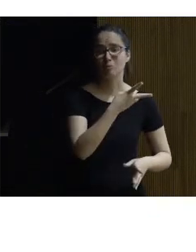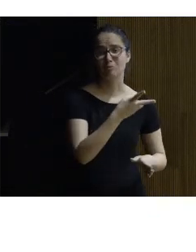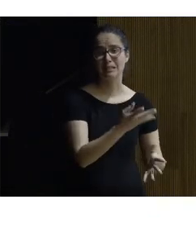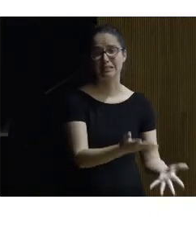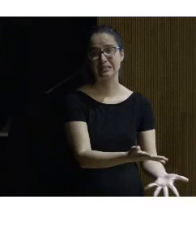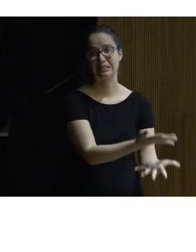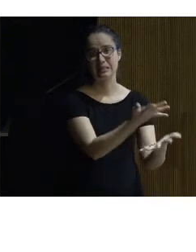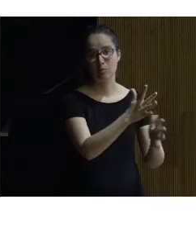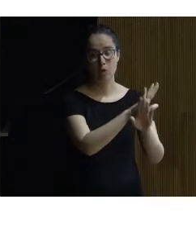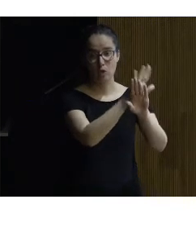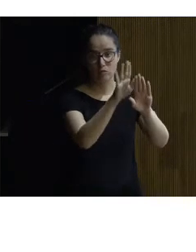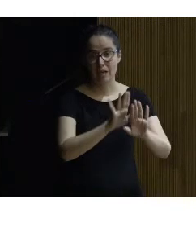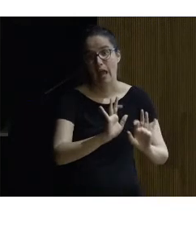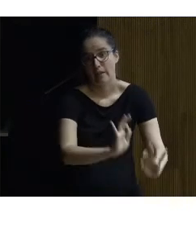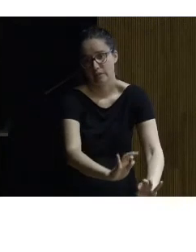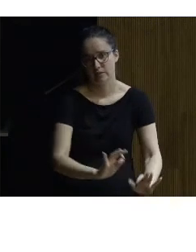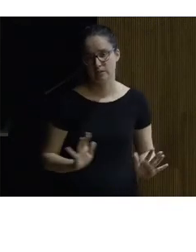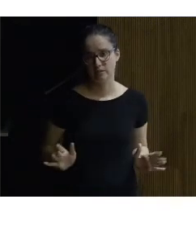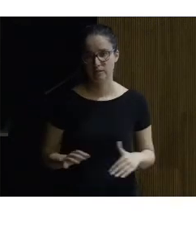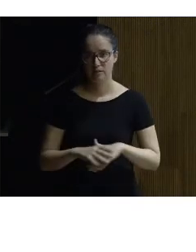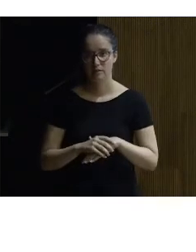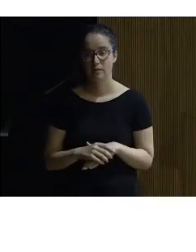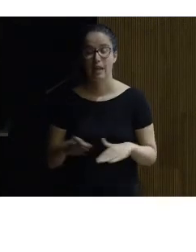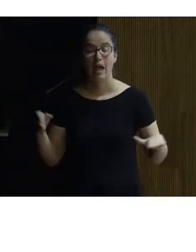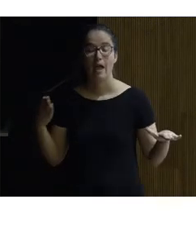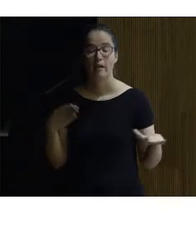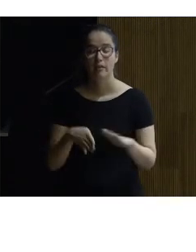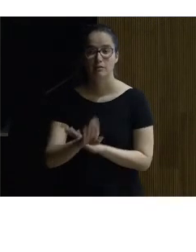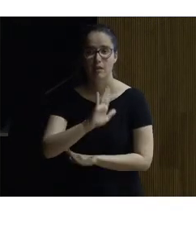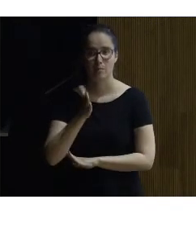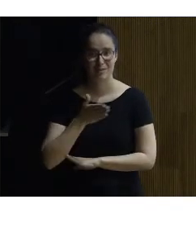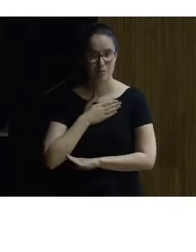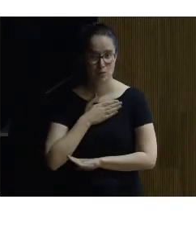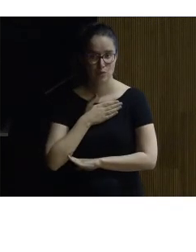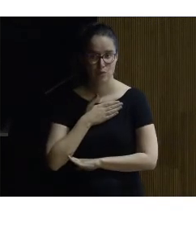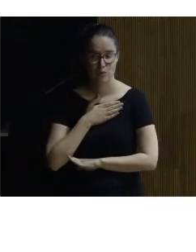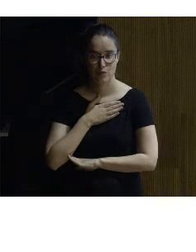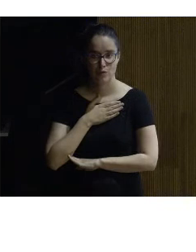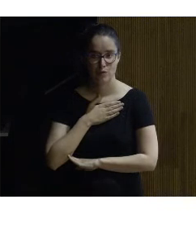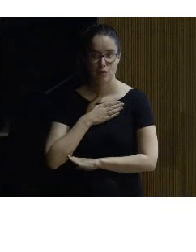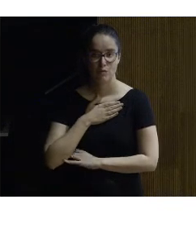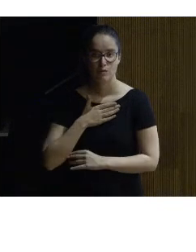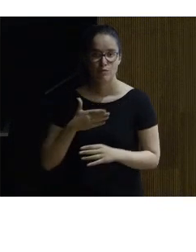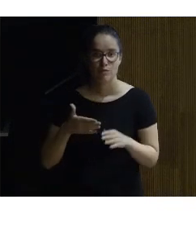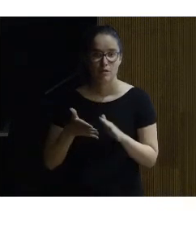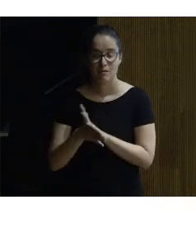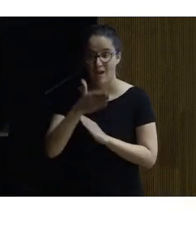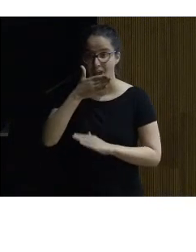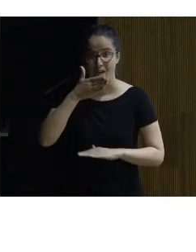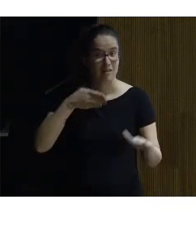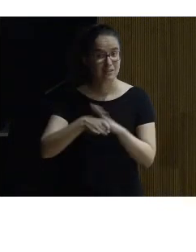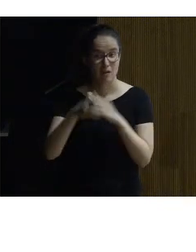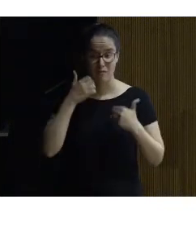pero en definitiva ahí está la accesibilidad al patrimonio no es sólo la accesibilidad física